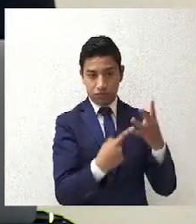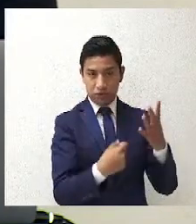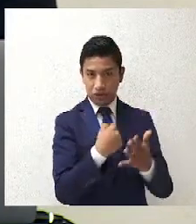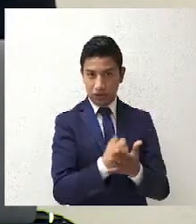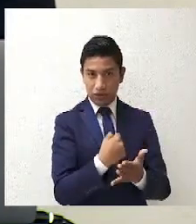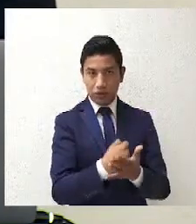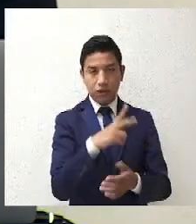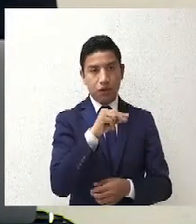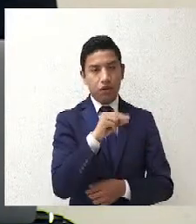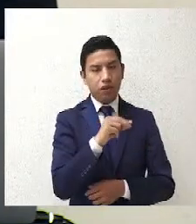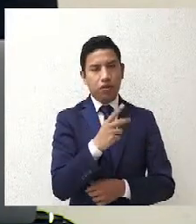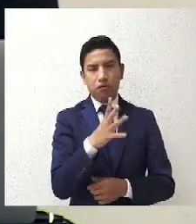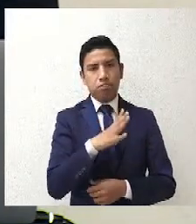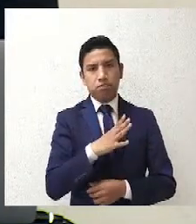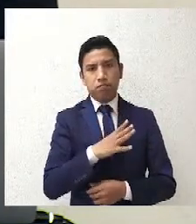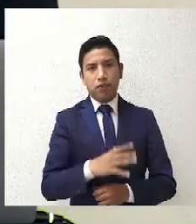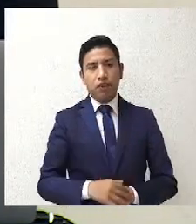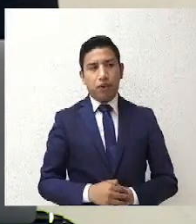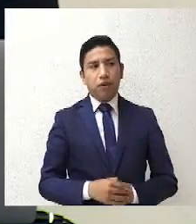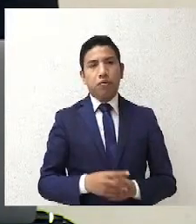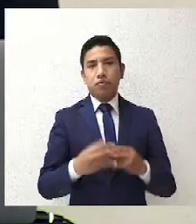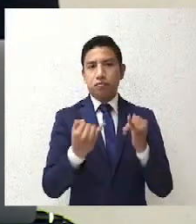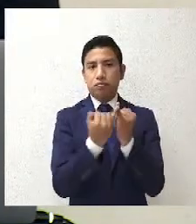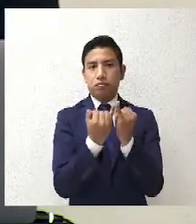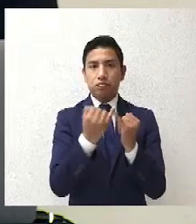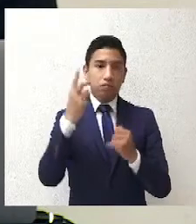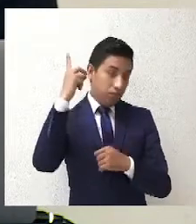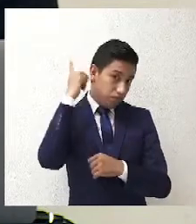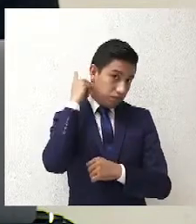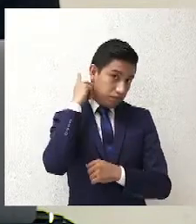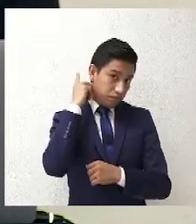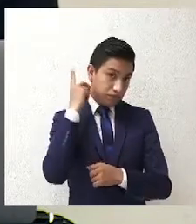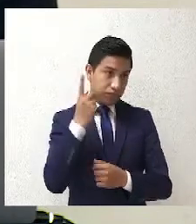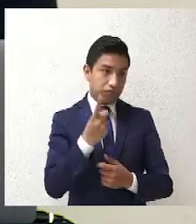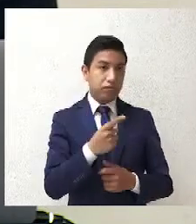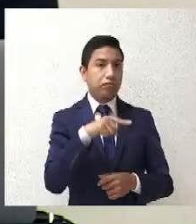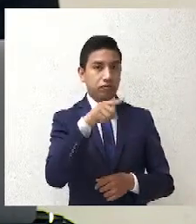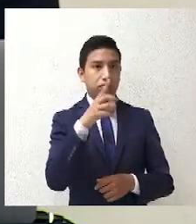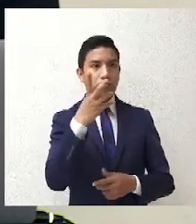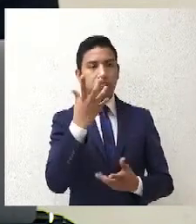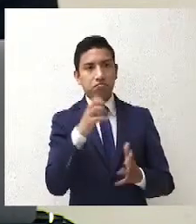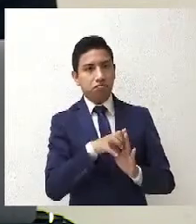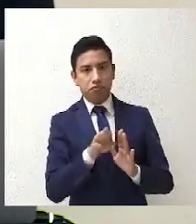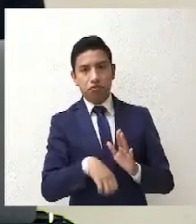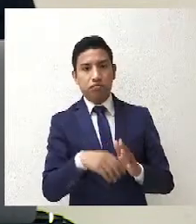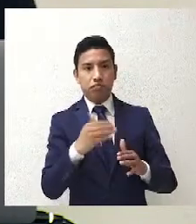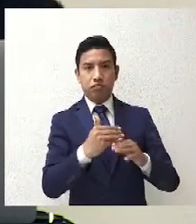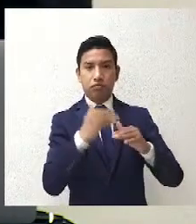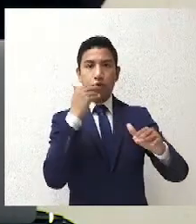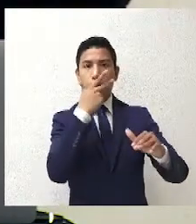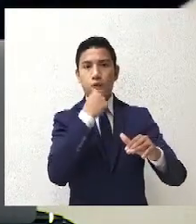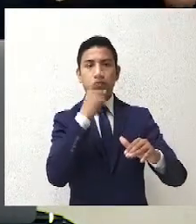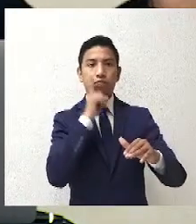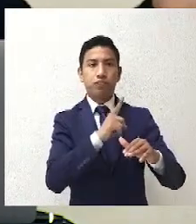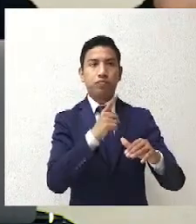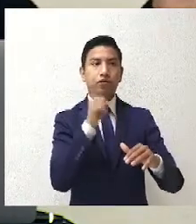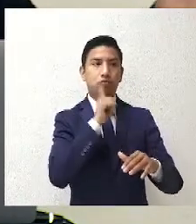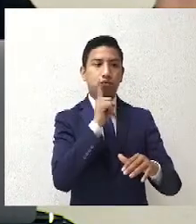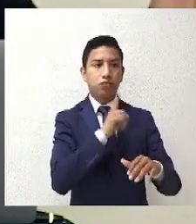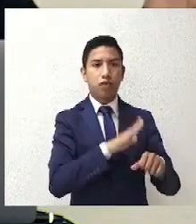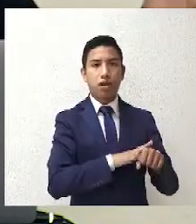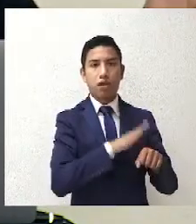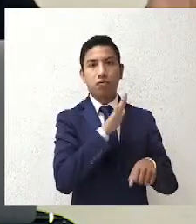Como sucede también en diputaciones, ahí sí se ha buscado que la paridad es, oye, no me pongas a las mujeres